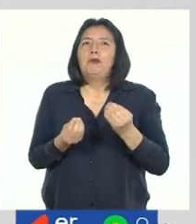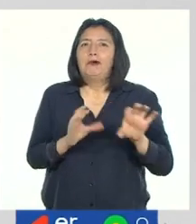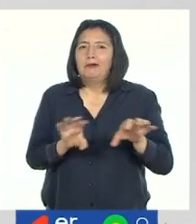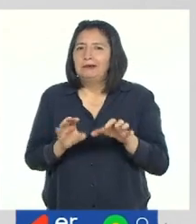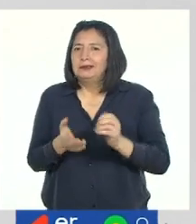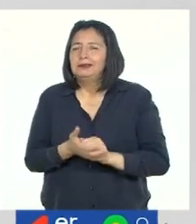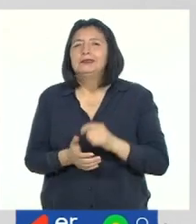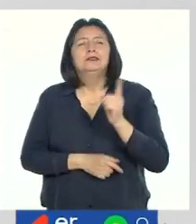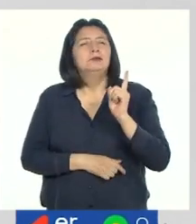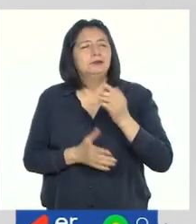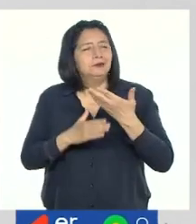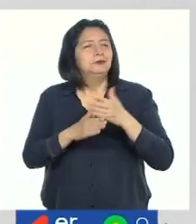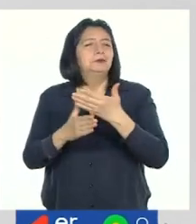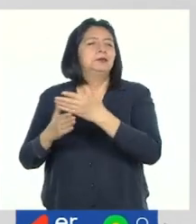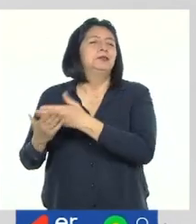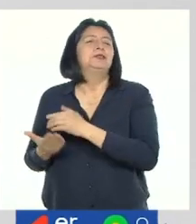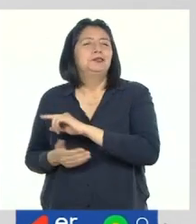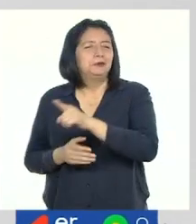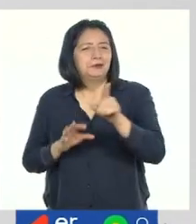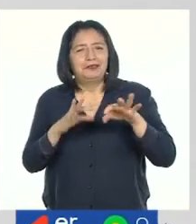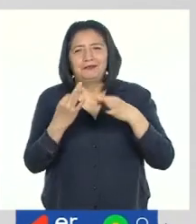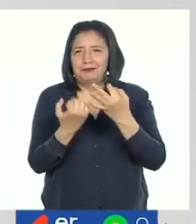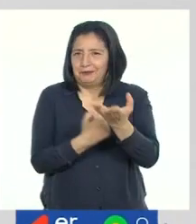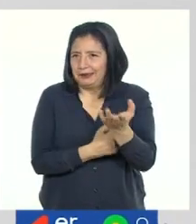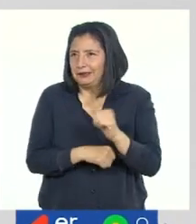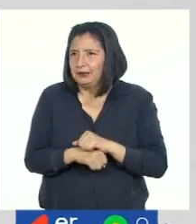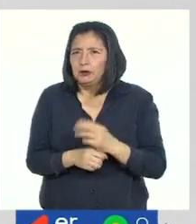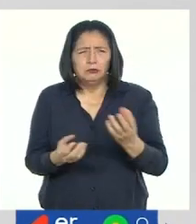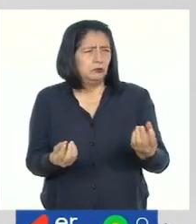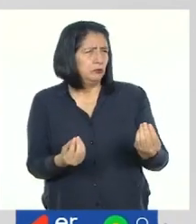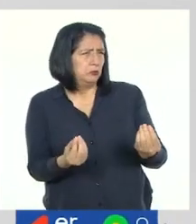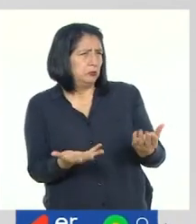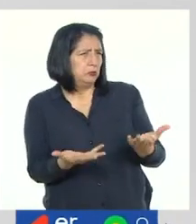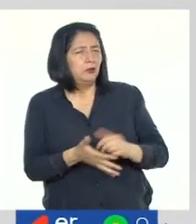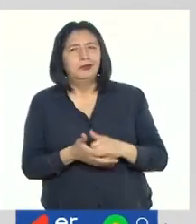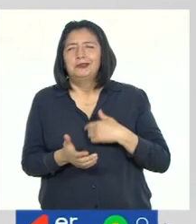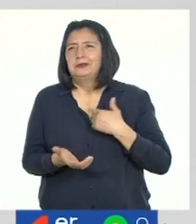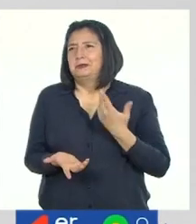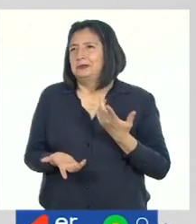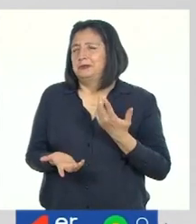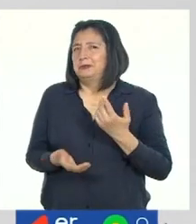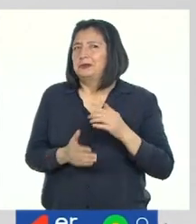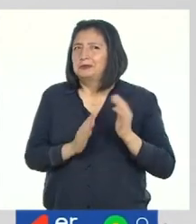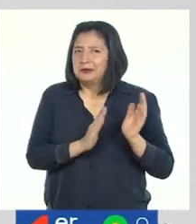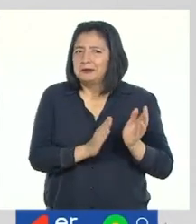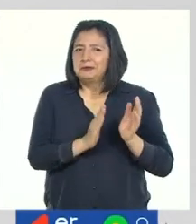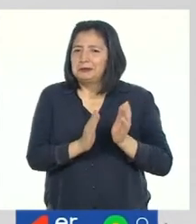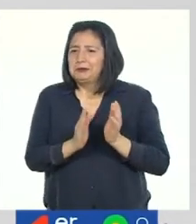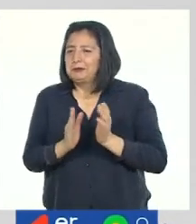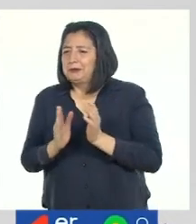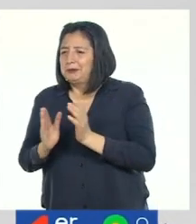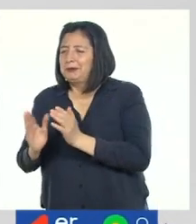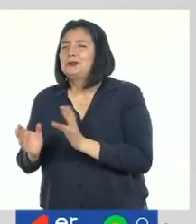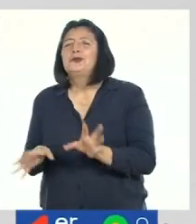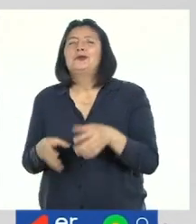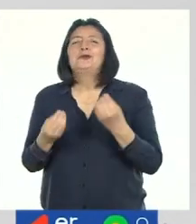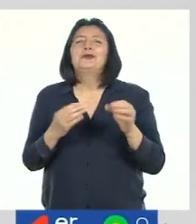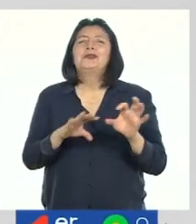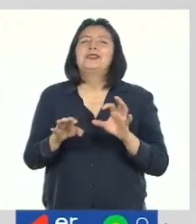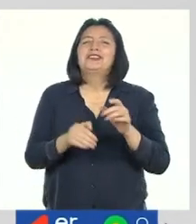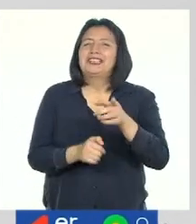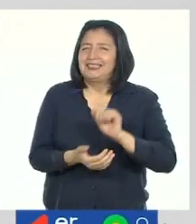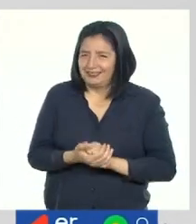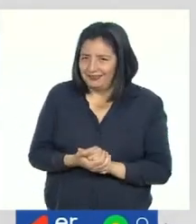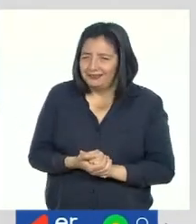vamos a compartirla con nuestros familiares. ¿Cómo? Pues contando paso por paso cómo se realiza